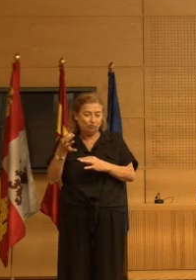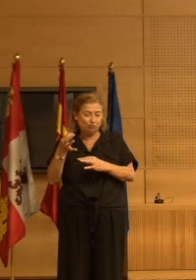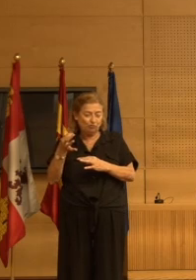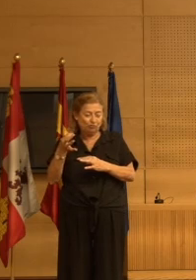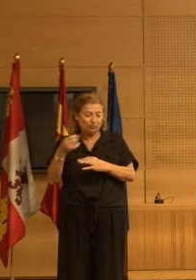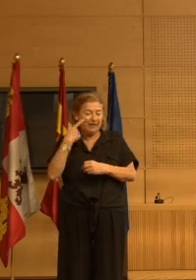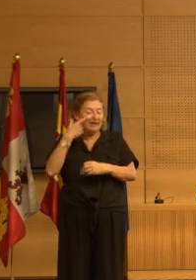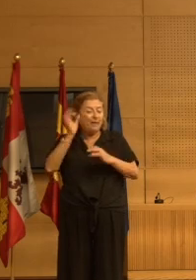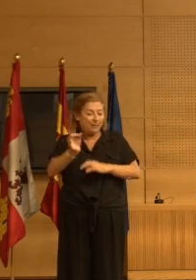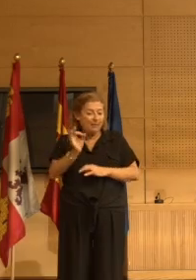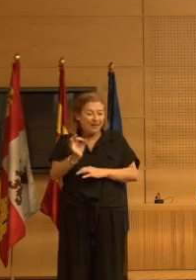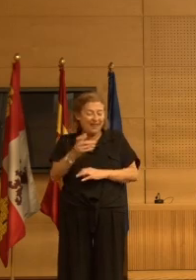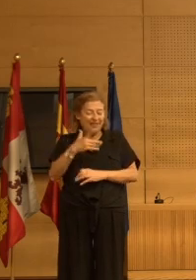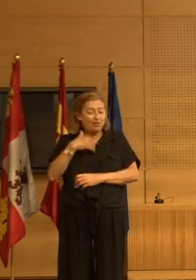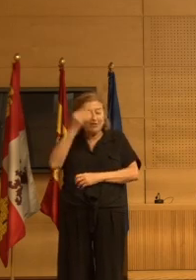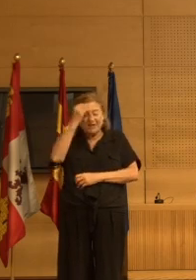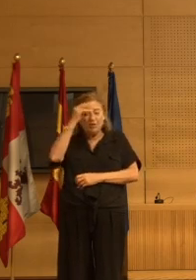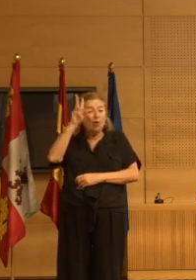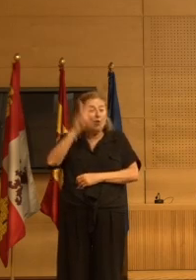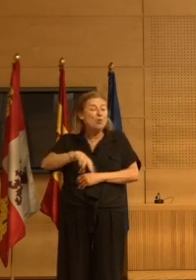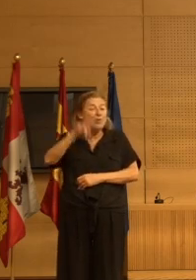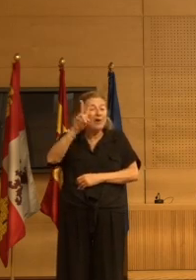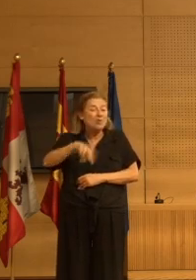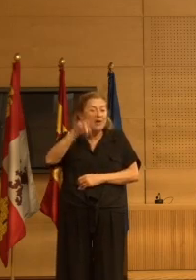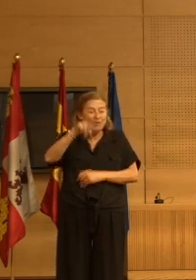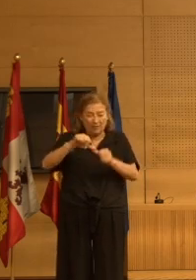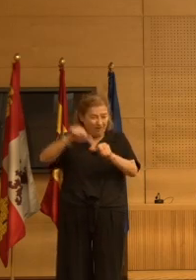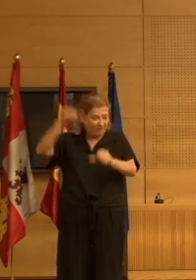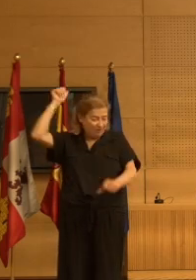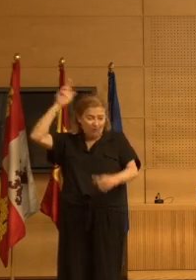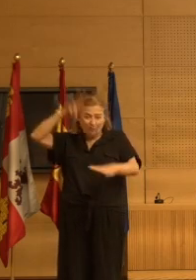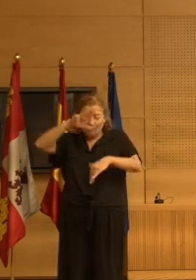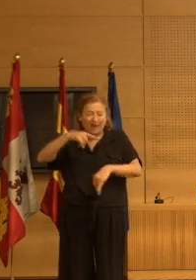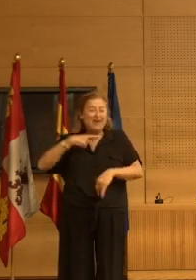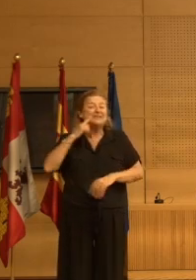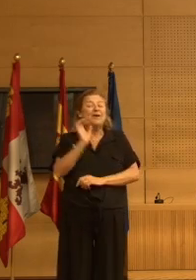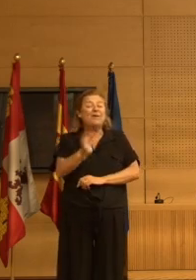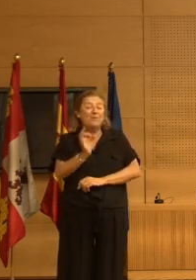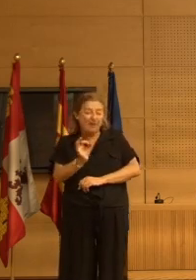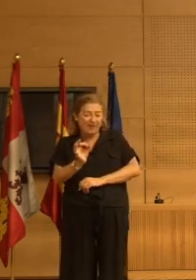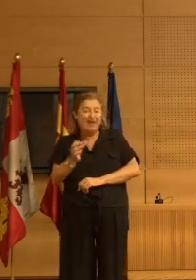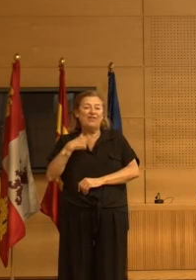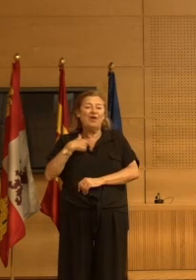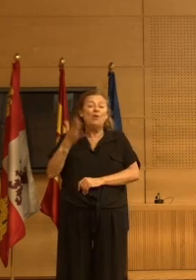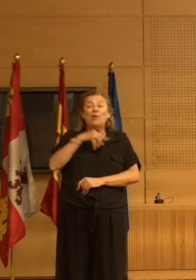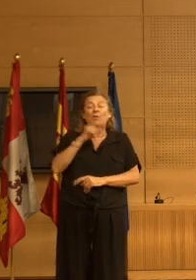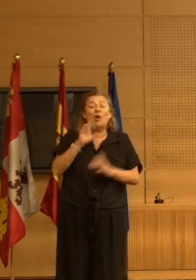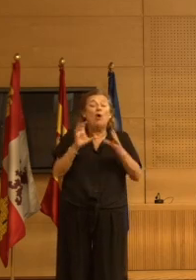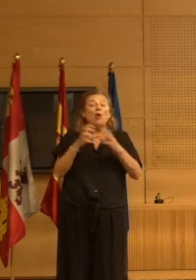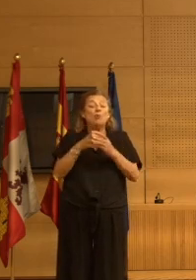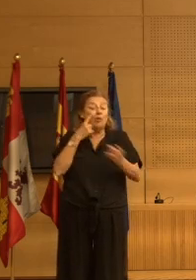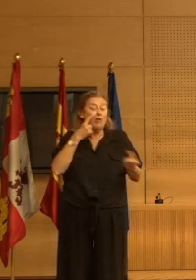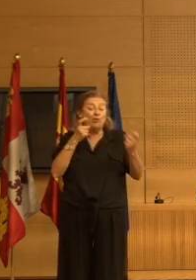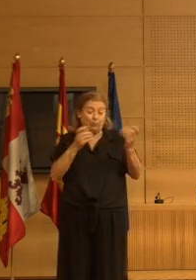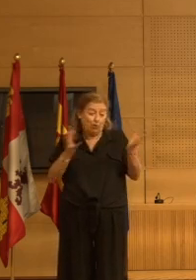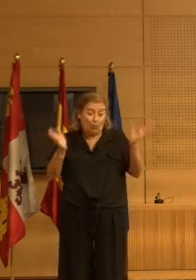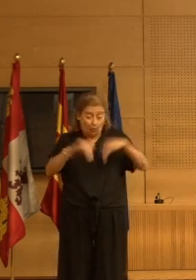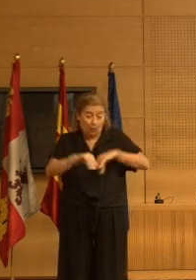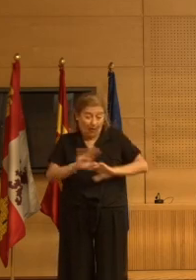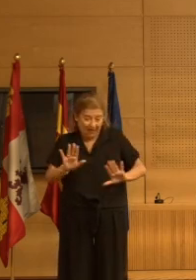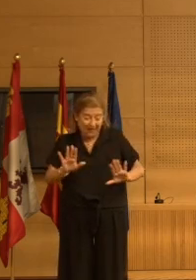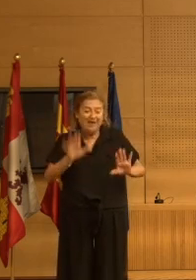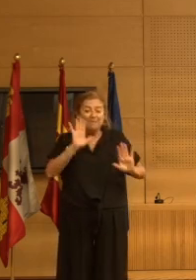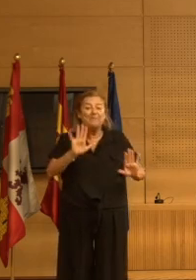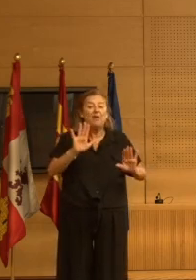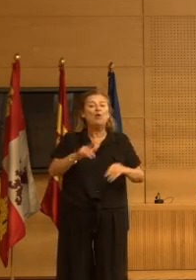la verdad es que creo que nunca nunca se han publicado bien es verdad que no tenemos un grupo de control esa es una limitación desde luego